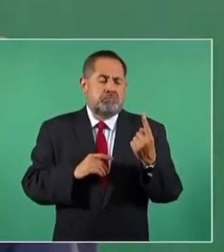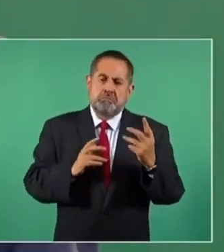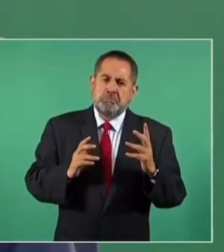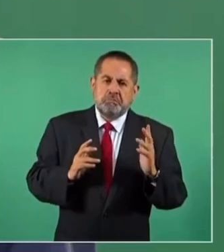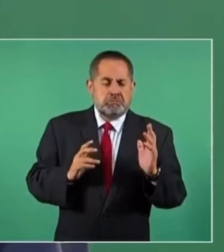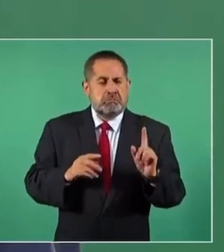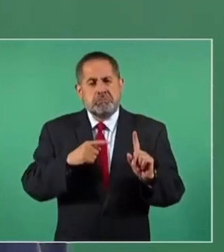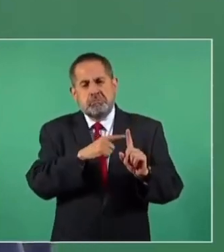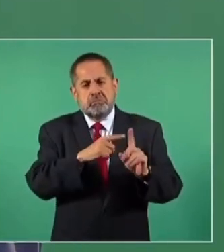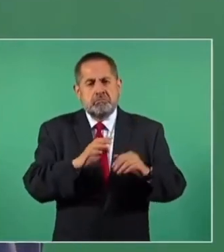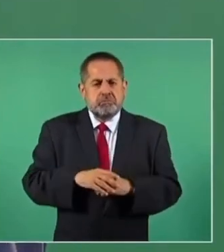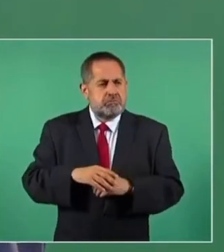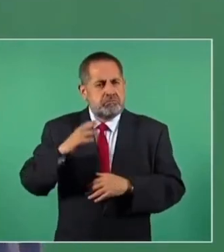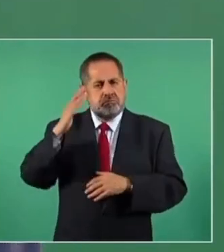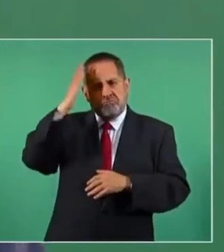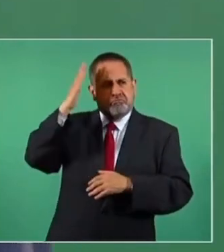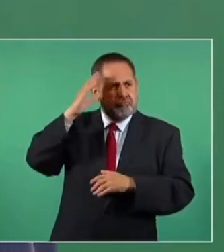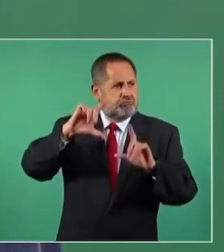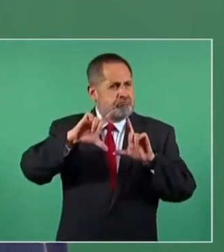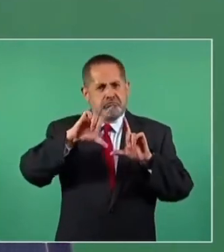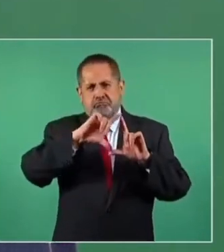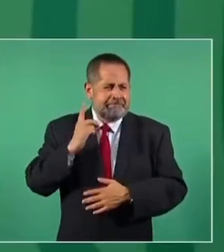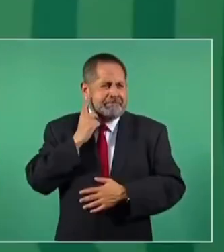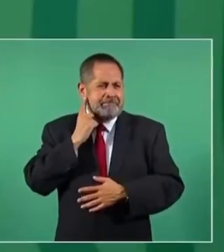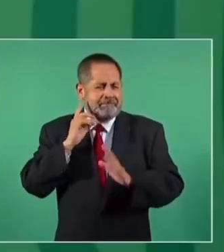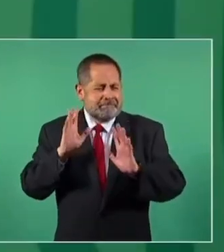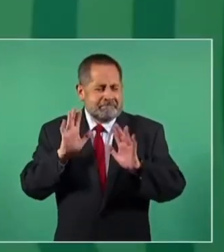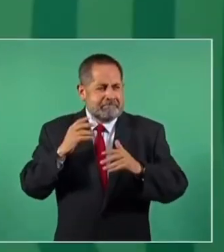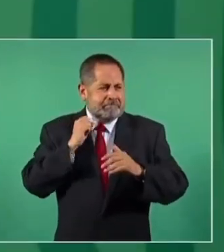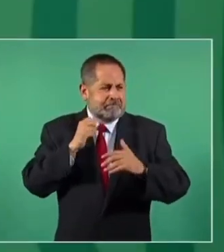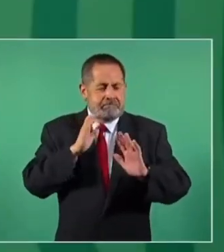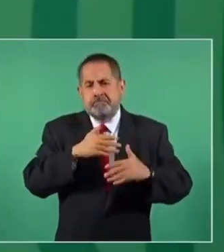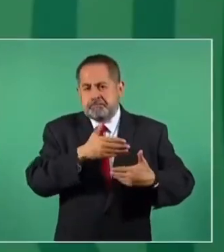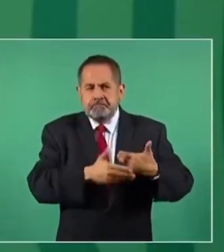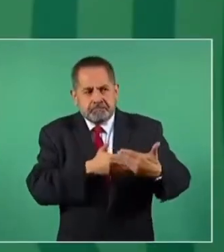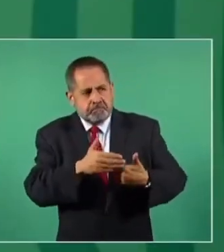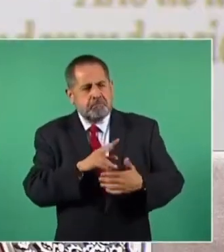a ser dirigente nacional del PAN y va avanzando